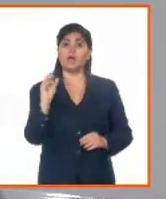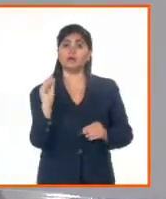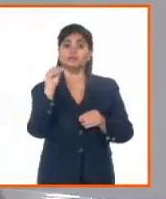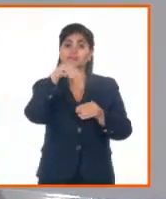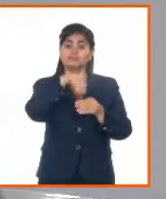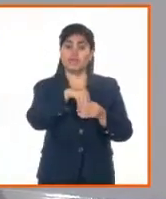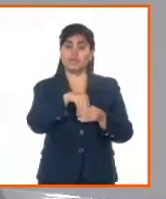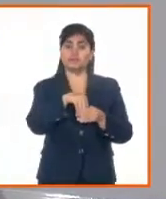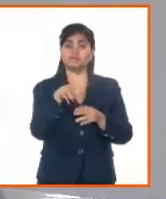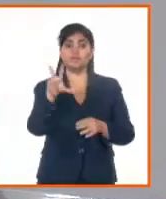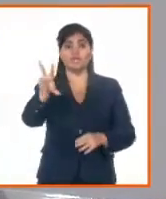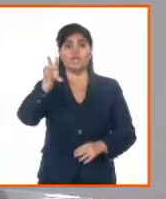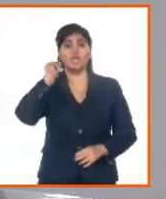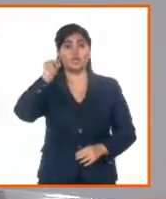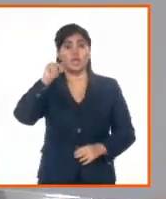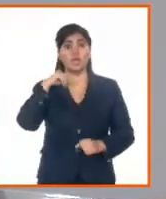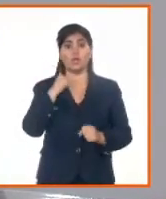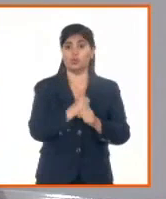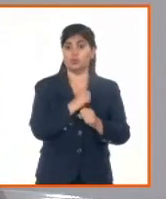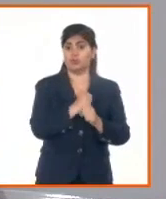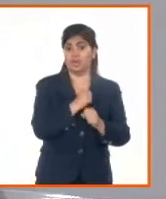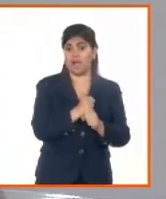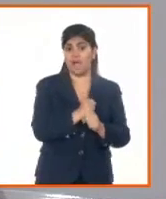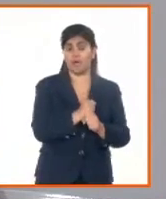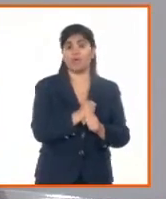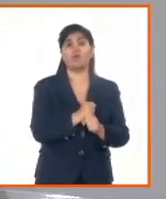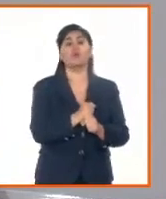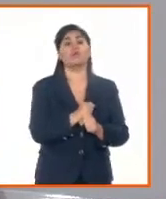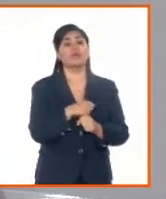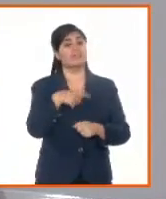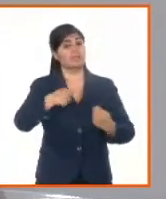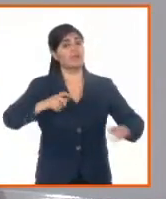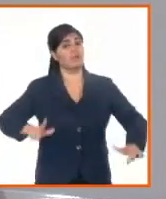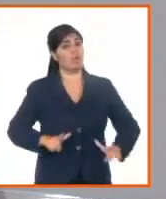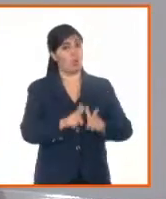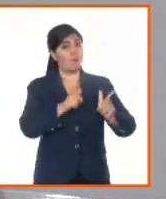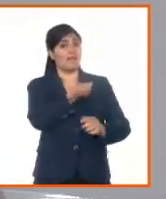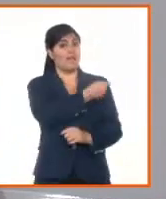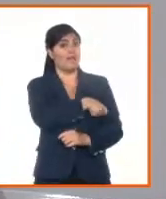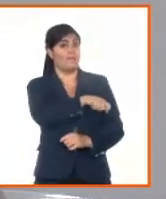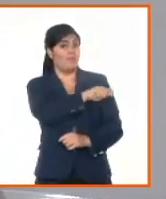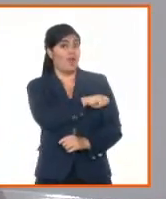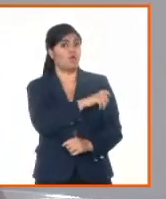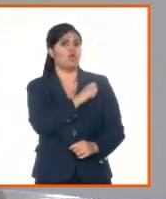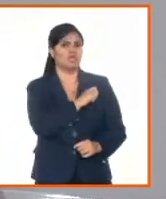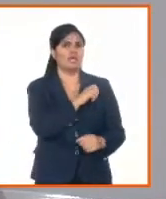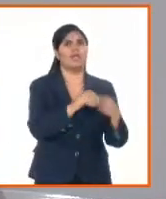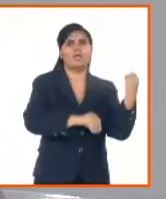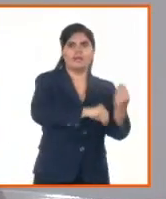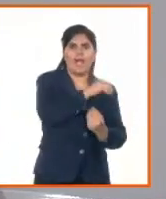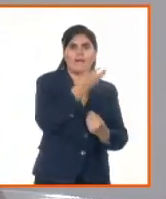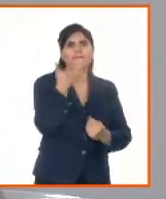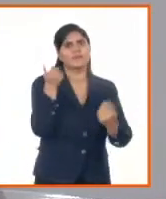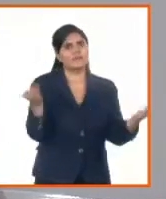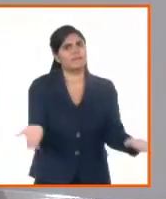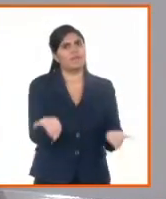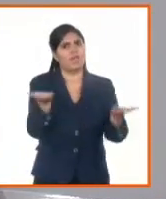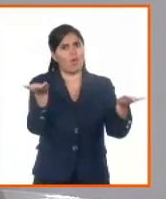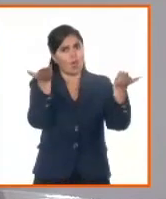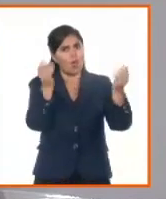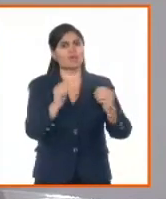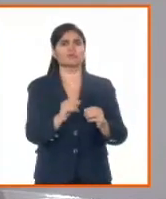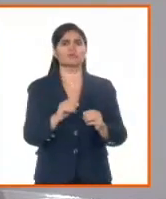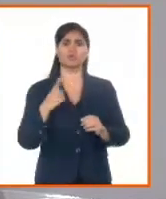estas nuevas maneras de hacer que nos están exigiendo. Primero, el pueblo. Yo decía en la mesa anterior que nos caracteriza un